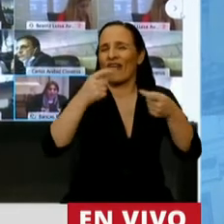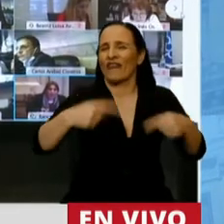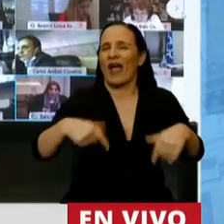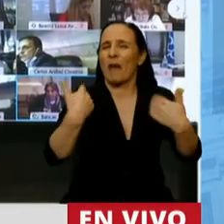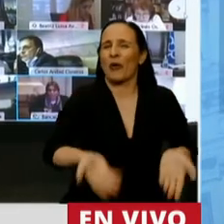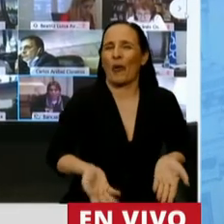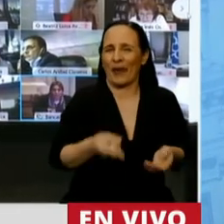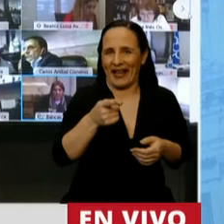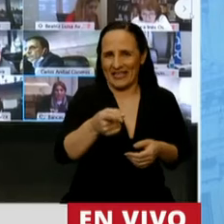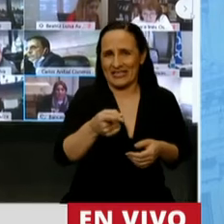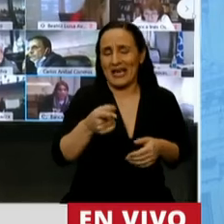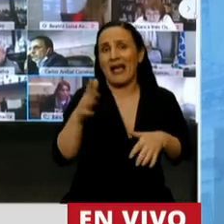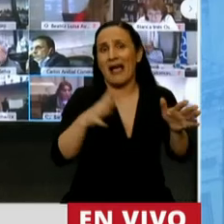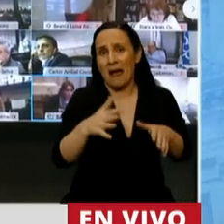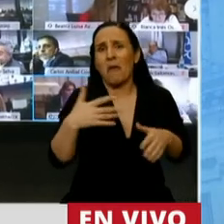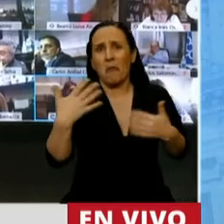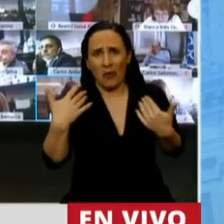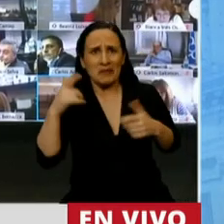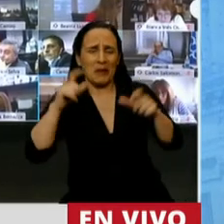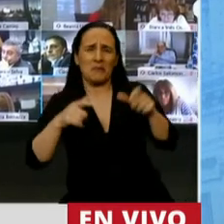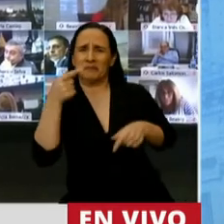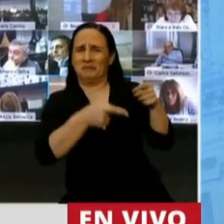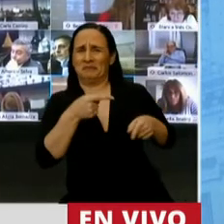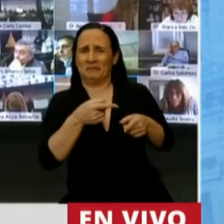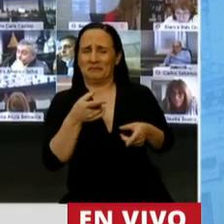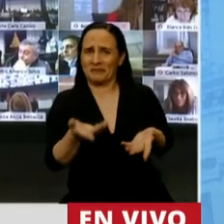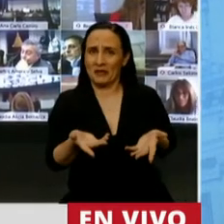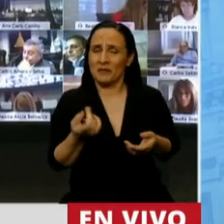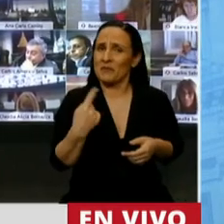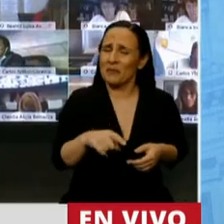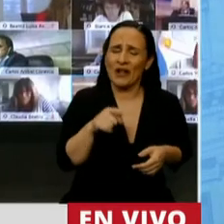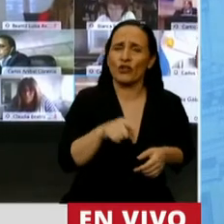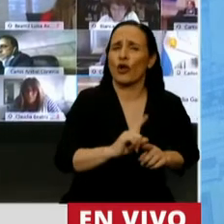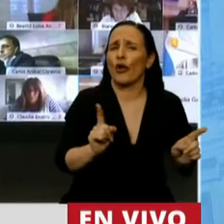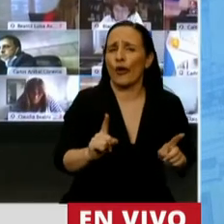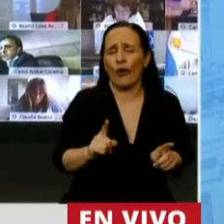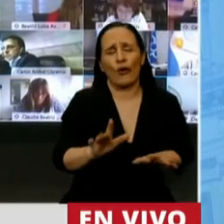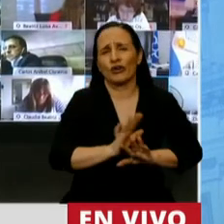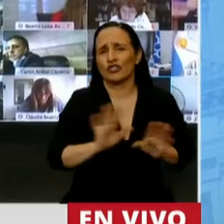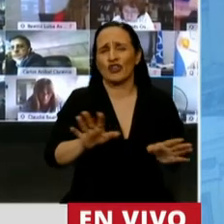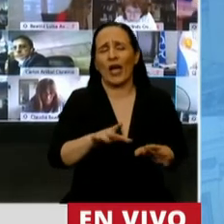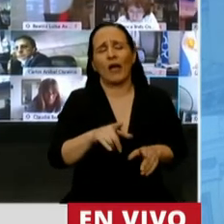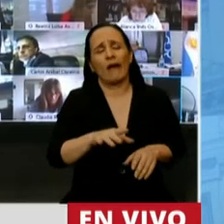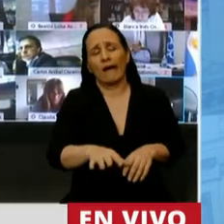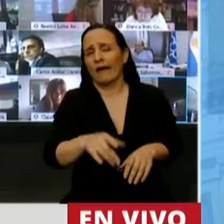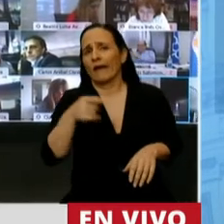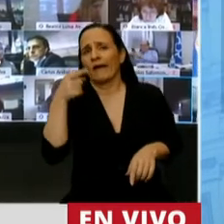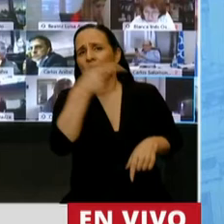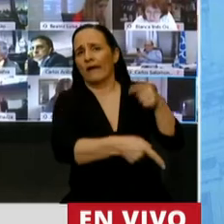muchas veces puede ser repudiado, pero quedó ahí. Esto no, se ha vuelto un linchamiento político